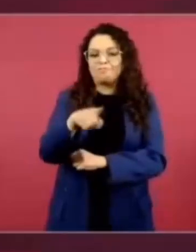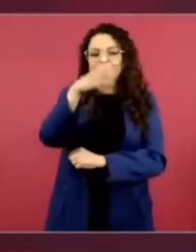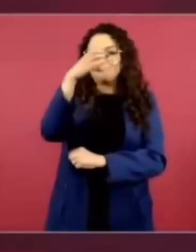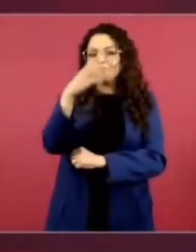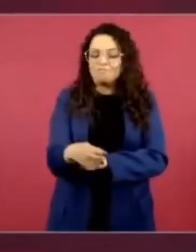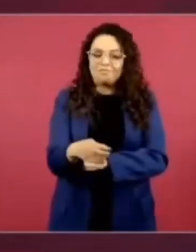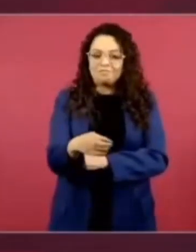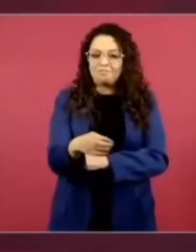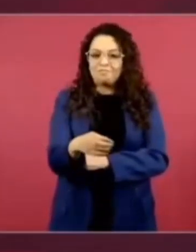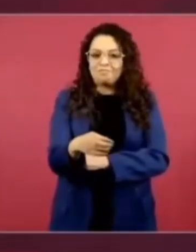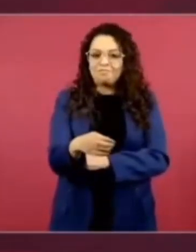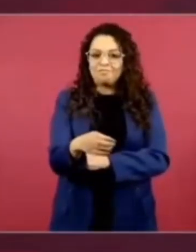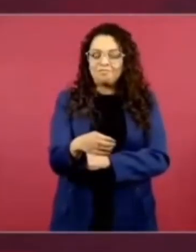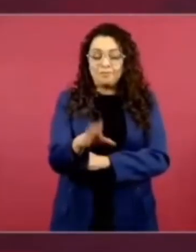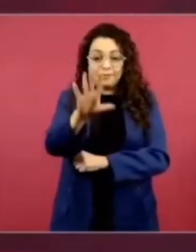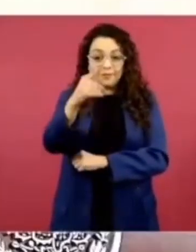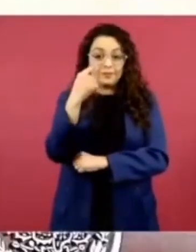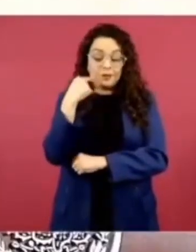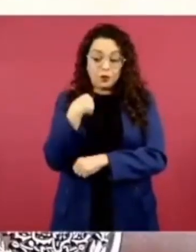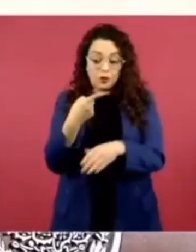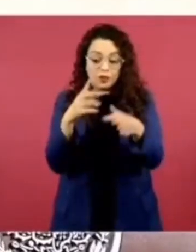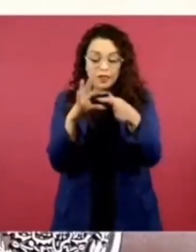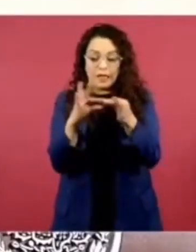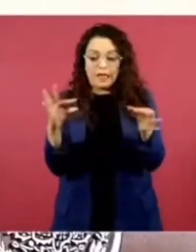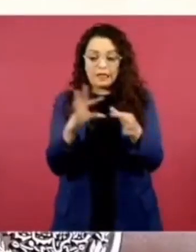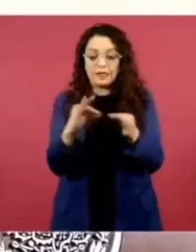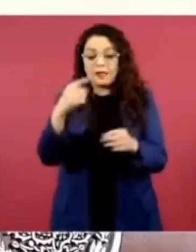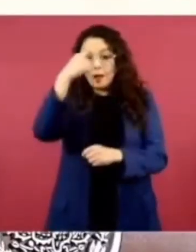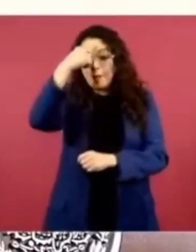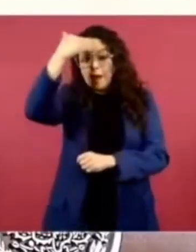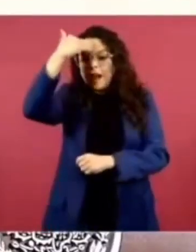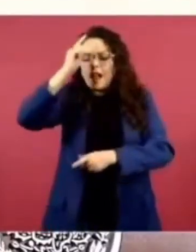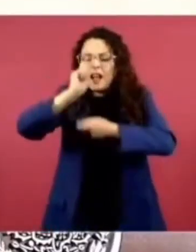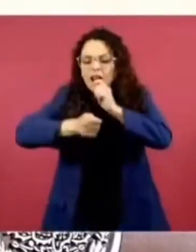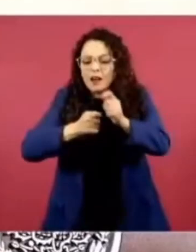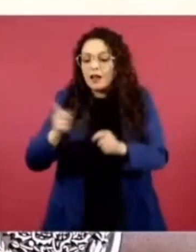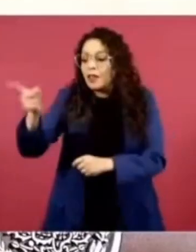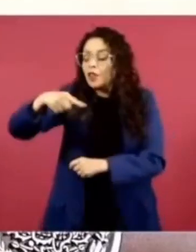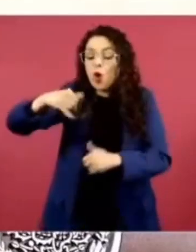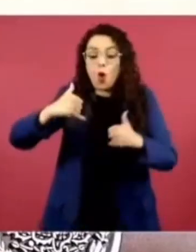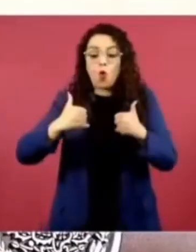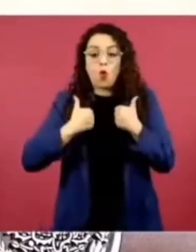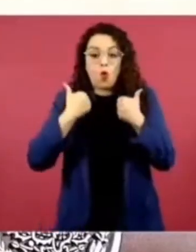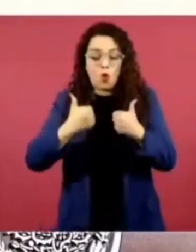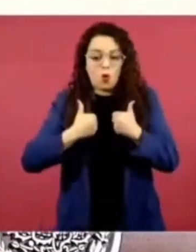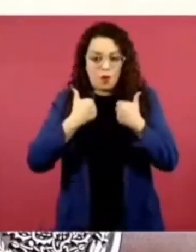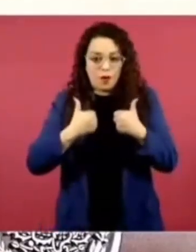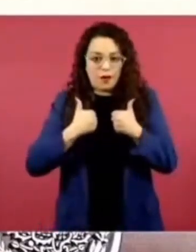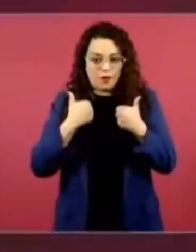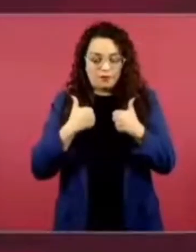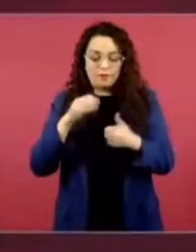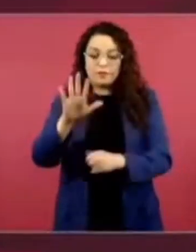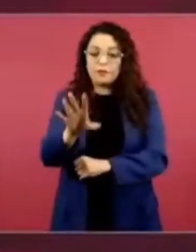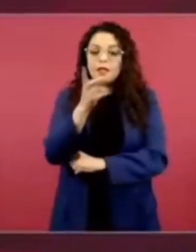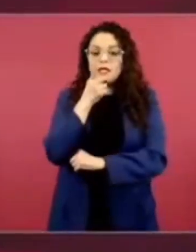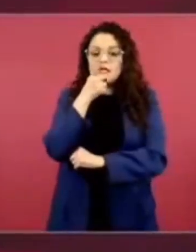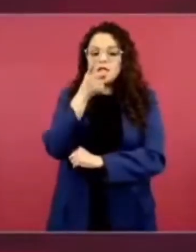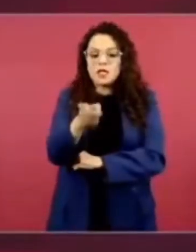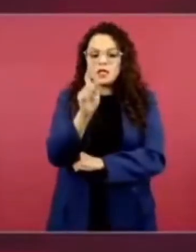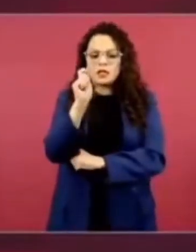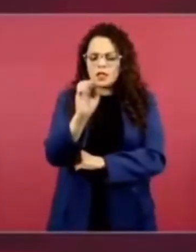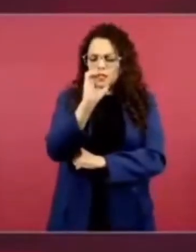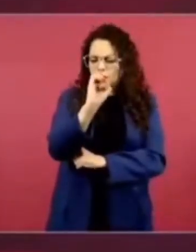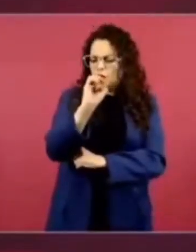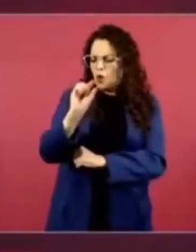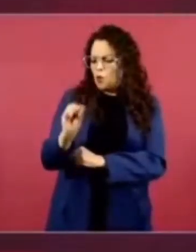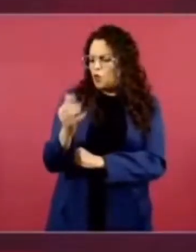Se supone que la diferencia fue 0.5,